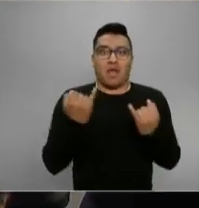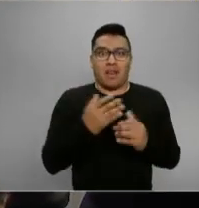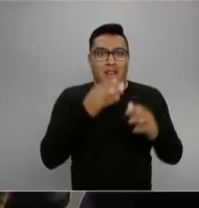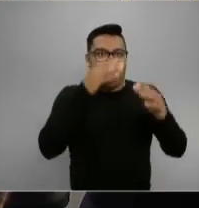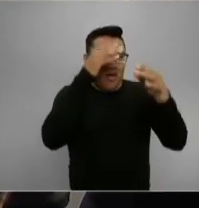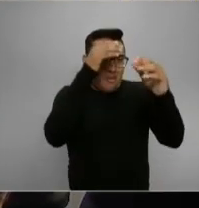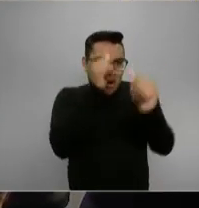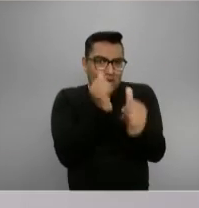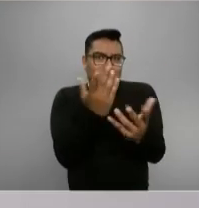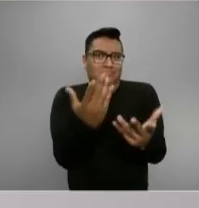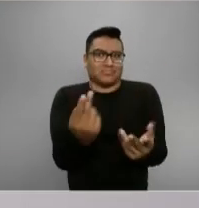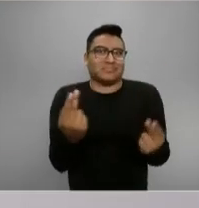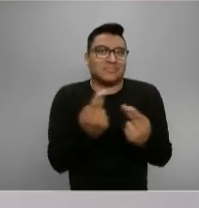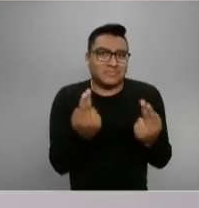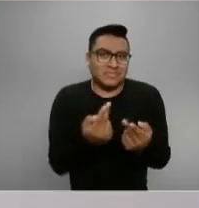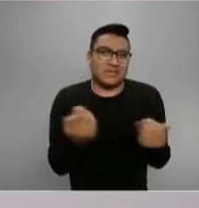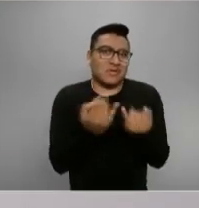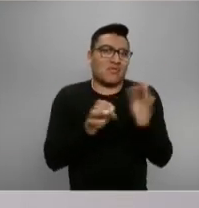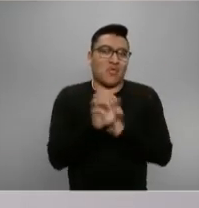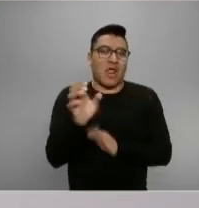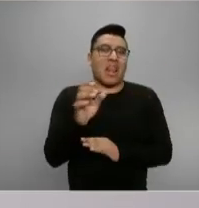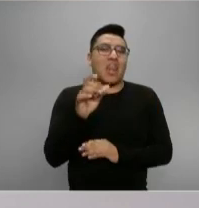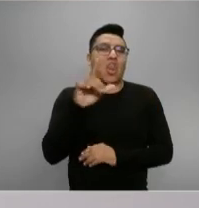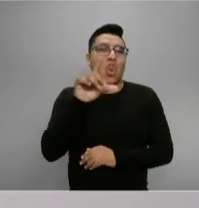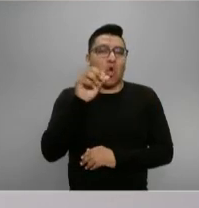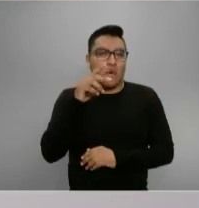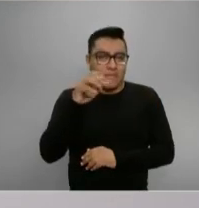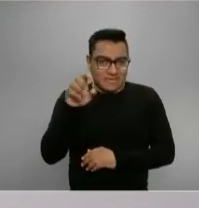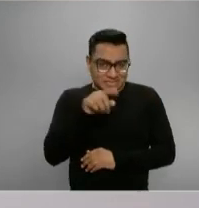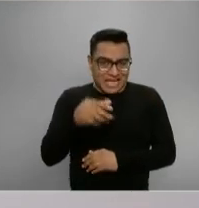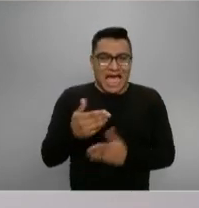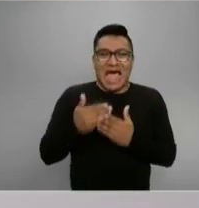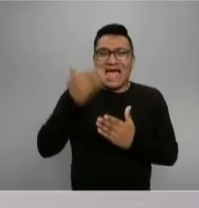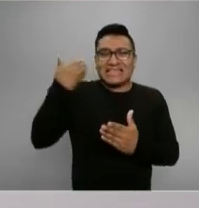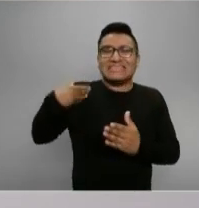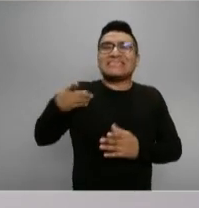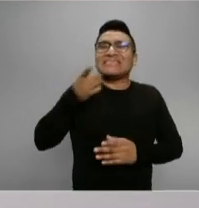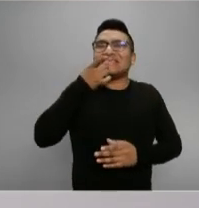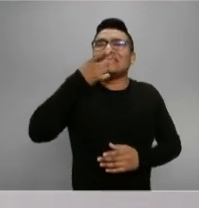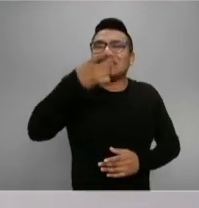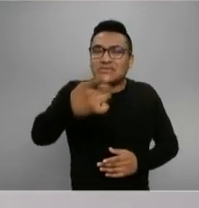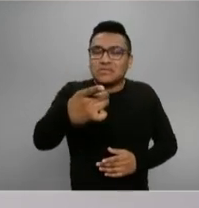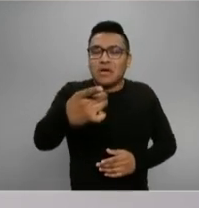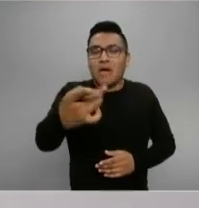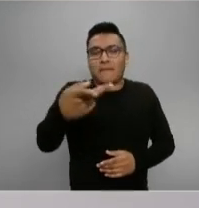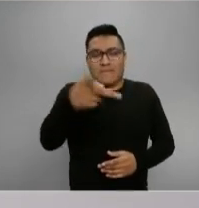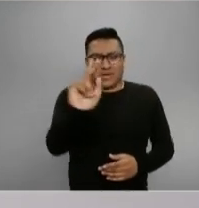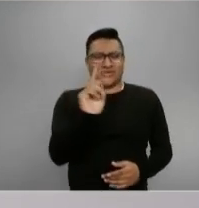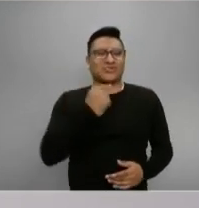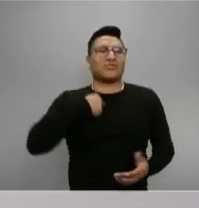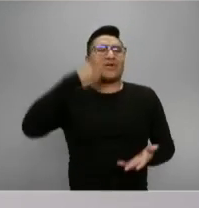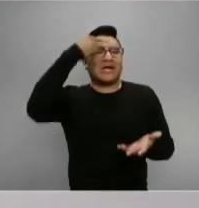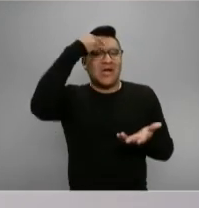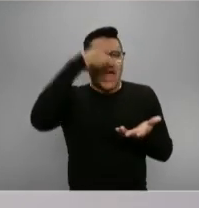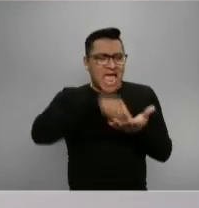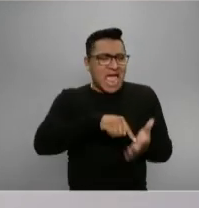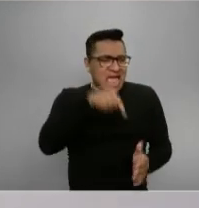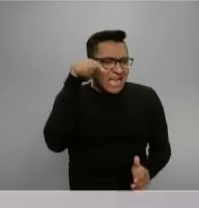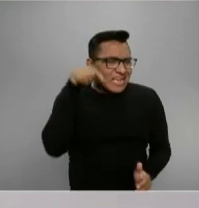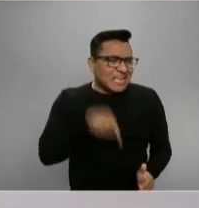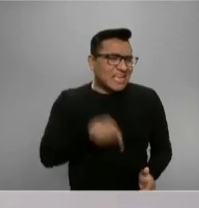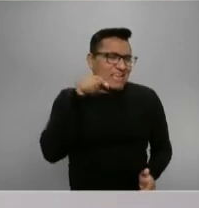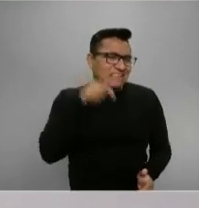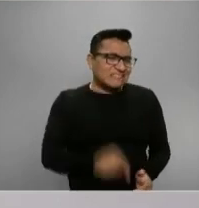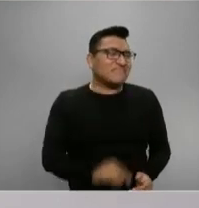López-Gatell ha dicho. O sea, creo que aquí sí hay